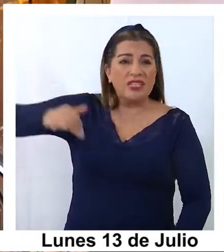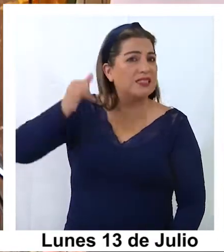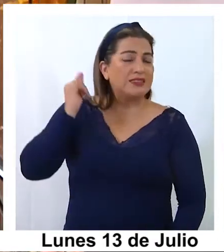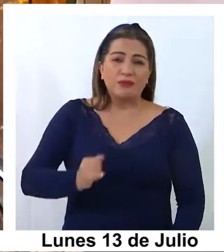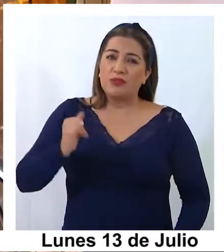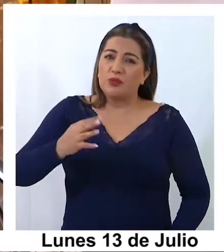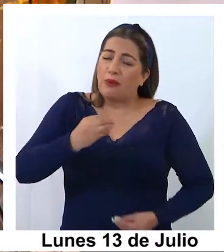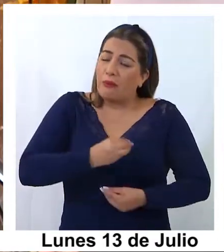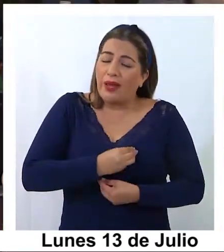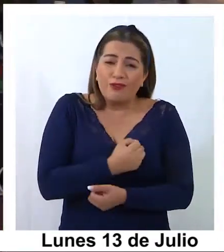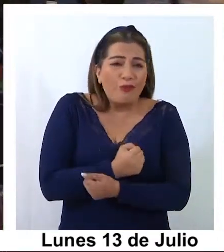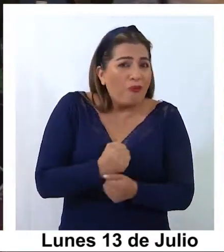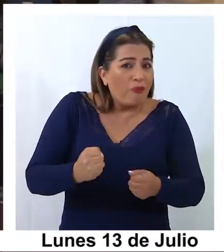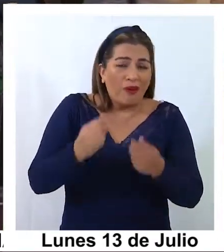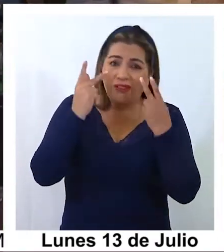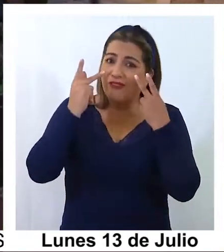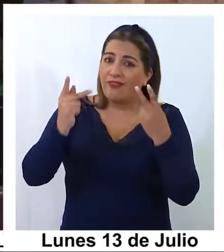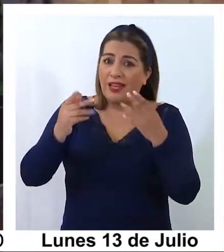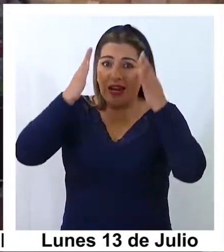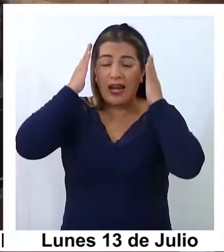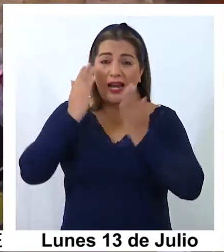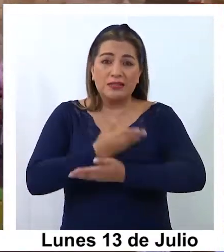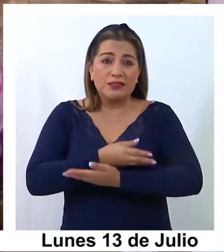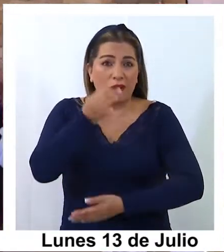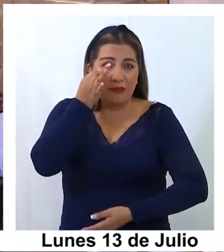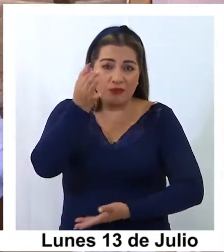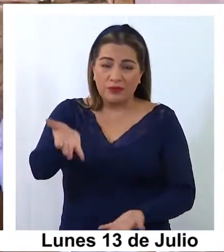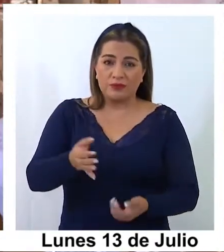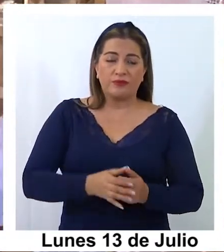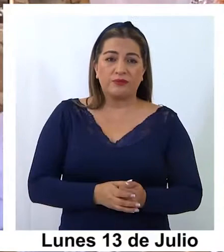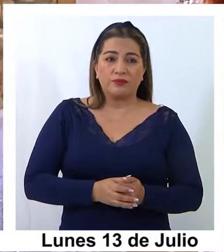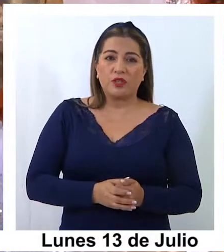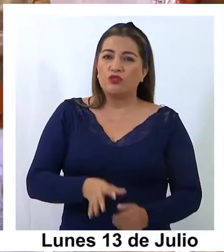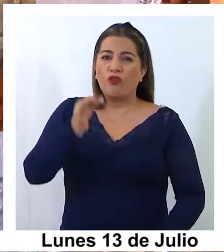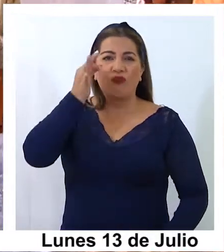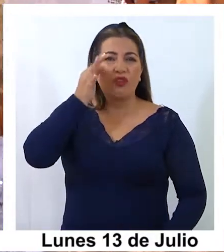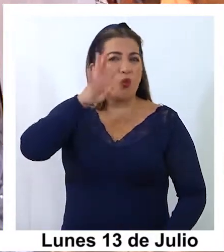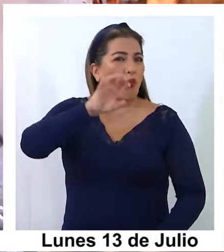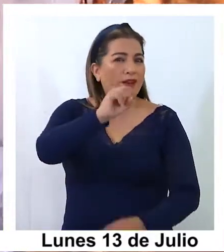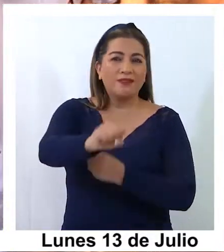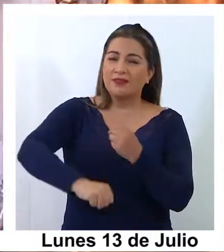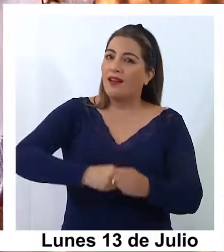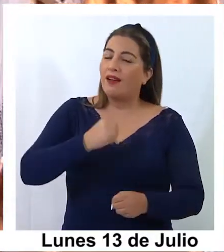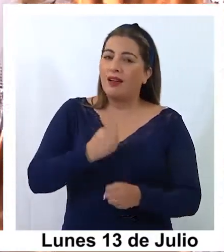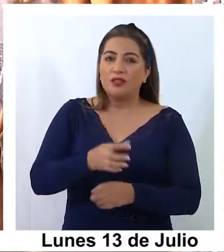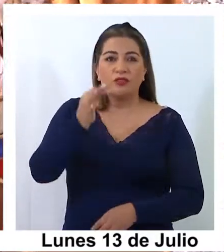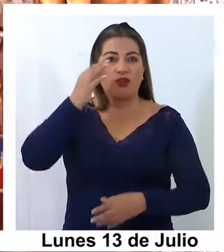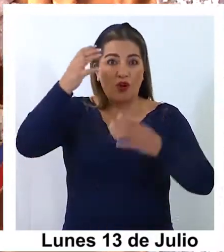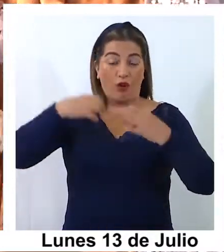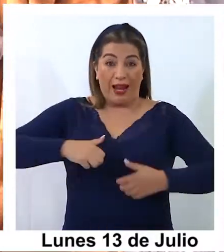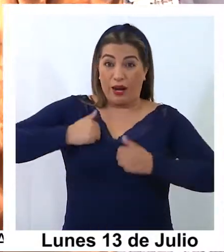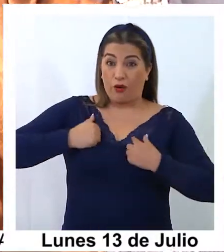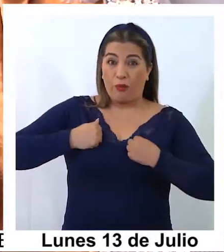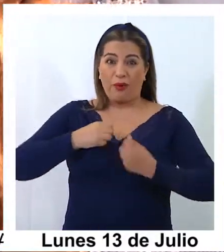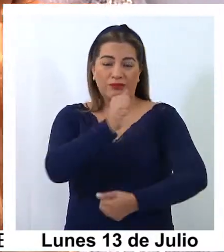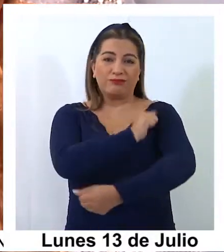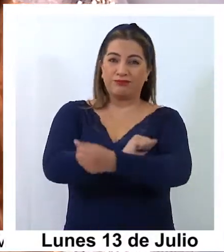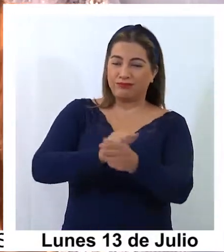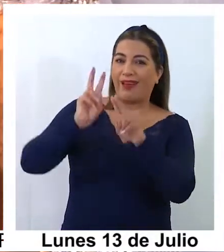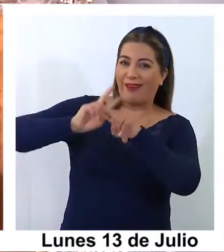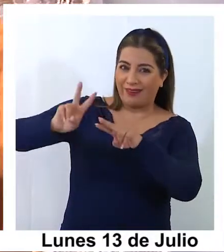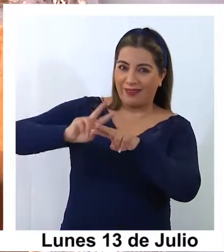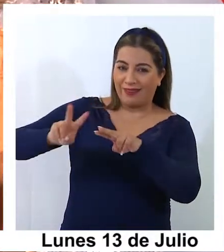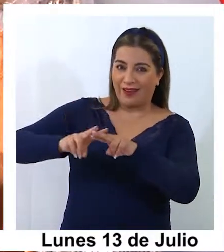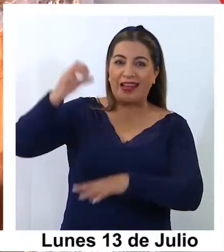grande que tengo de no poder ir a ver a mi chinita. Y yo la he visto más de 40 años que he visto a la Virgen de los Moneros Cabanches,